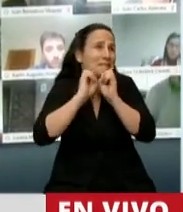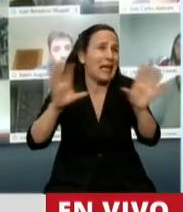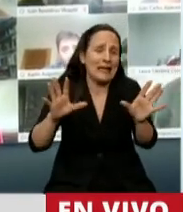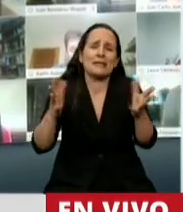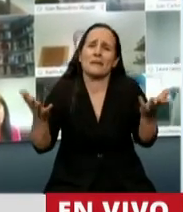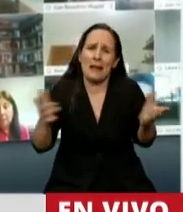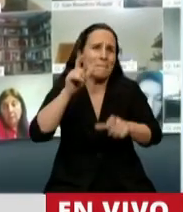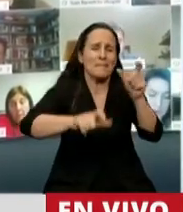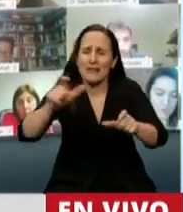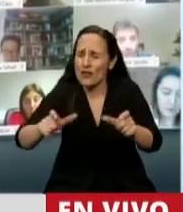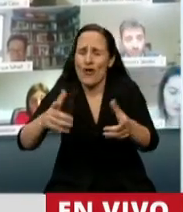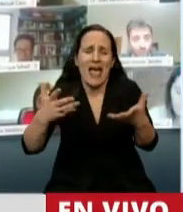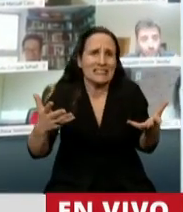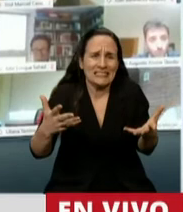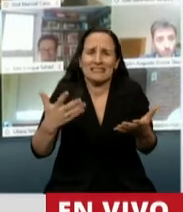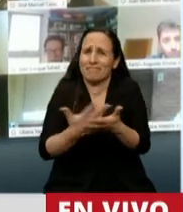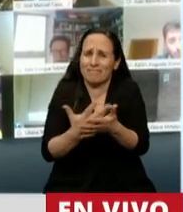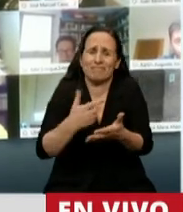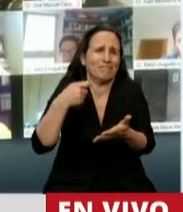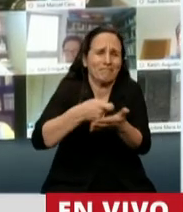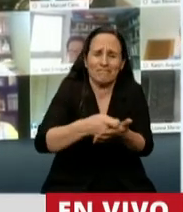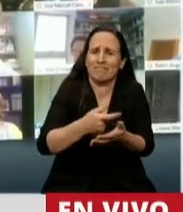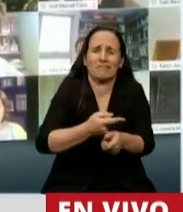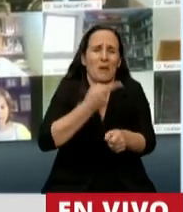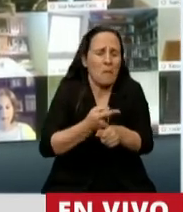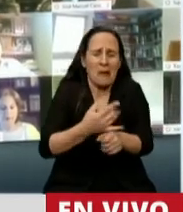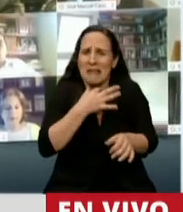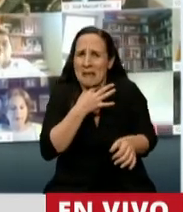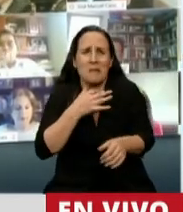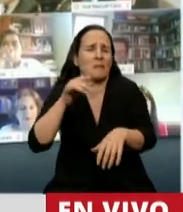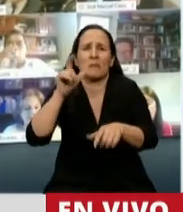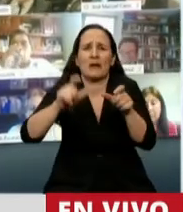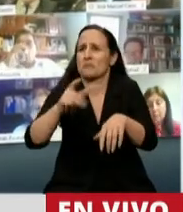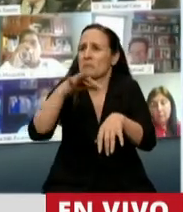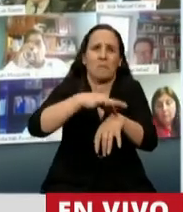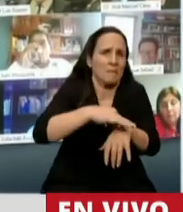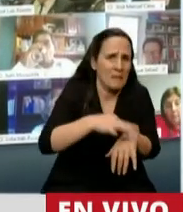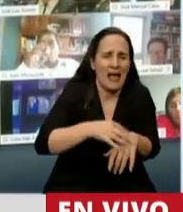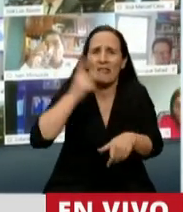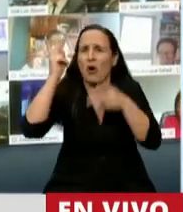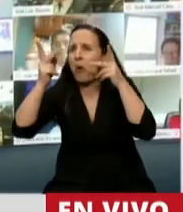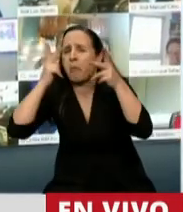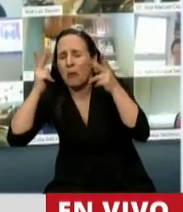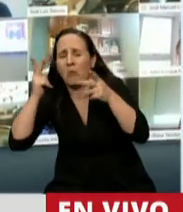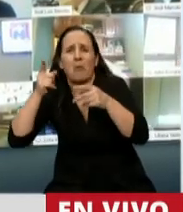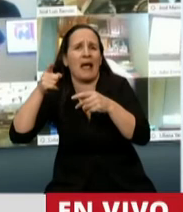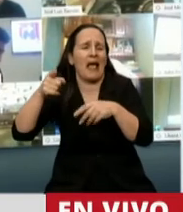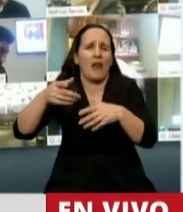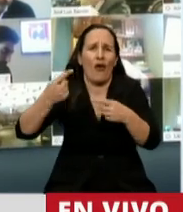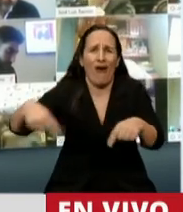ciudadano común, para el comerciante, para el médico, para el peluquero, no para quienes